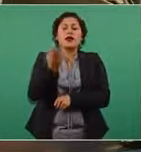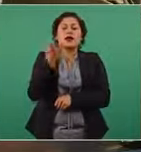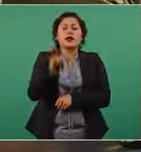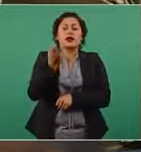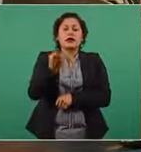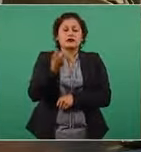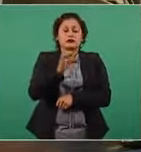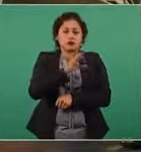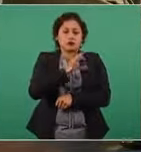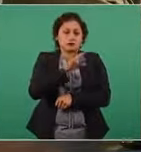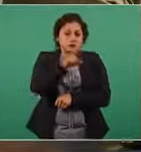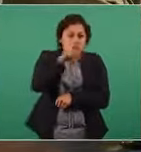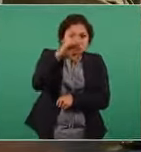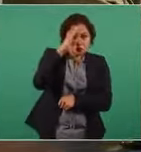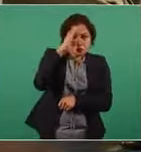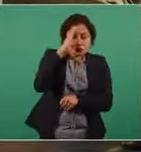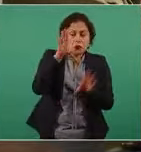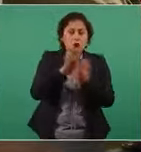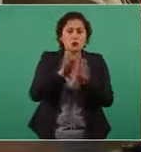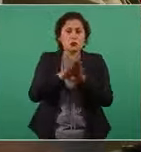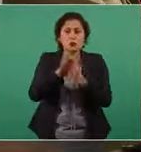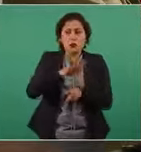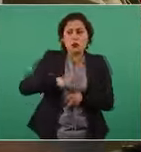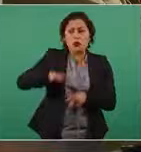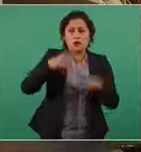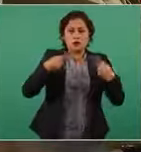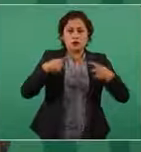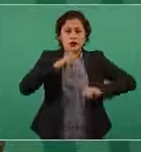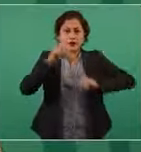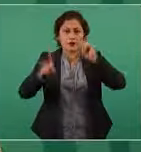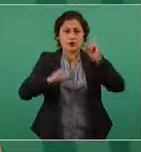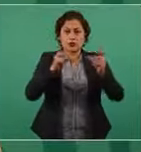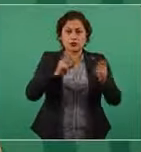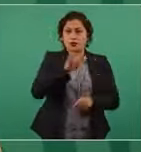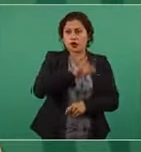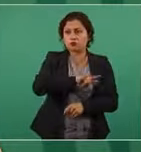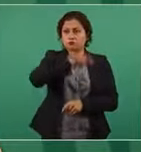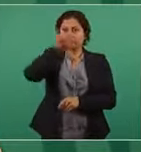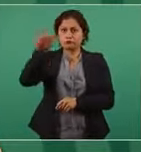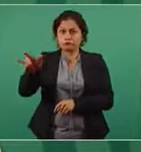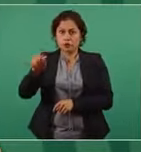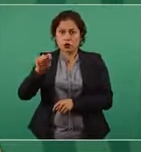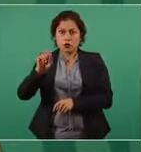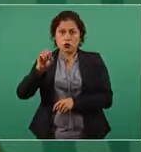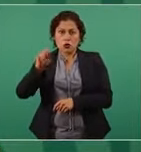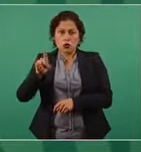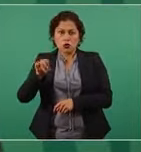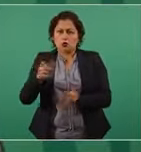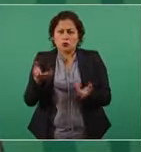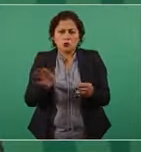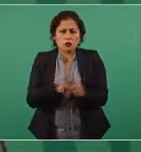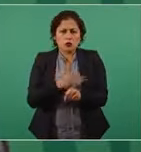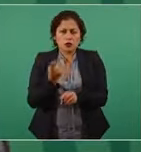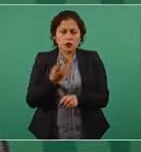transportar a los deportistas a Tokio. Bueno, se ha estado